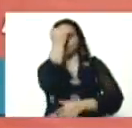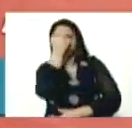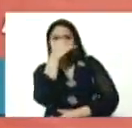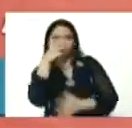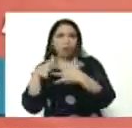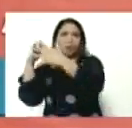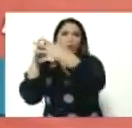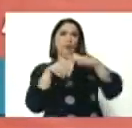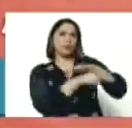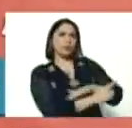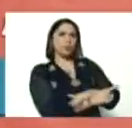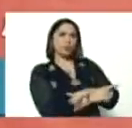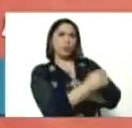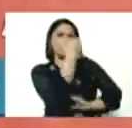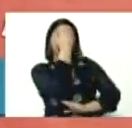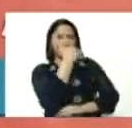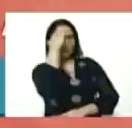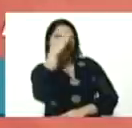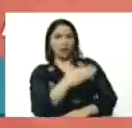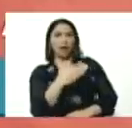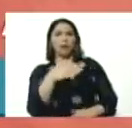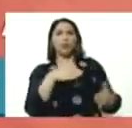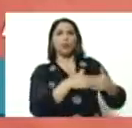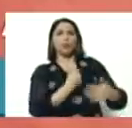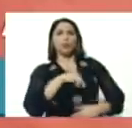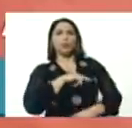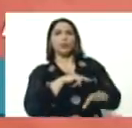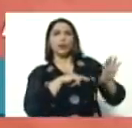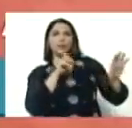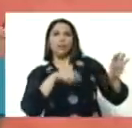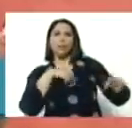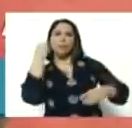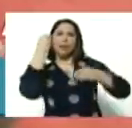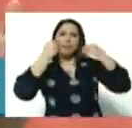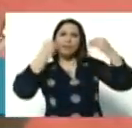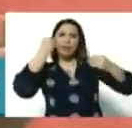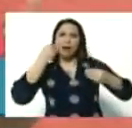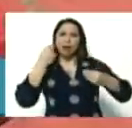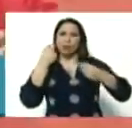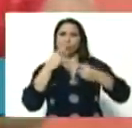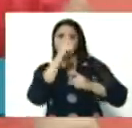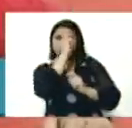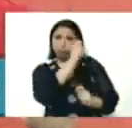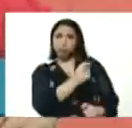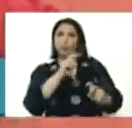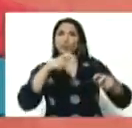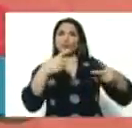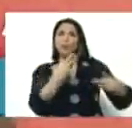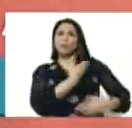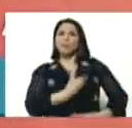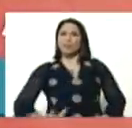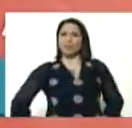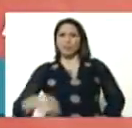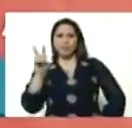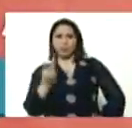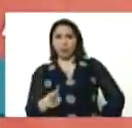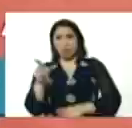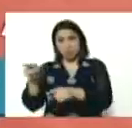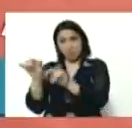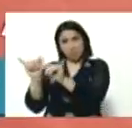incursión militar en nuestro país, han planificado, bueno, designaron a un presidente en Venezuela, ellos,